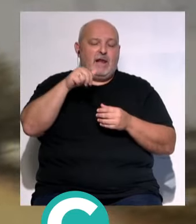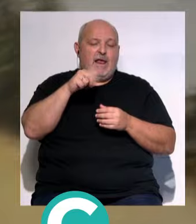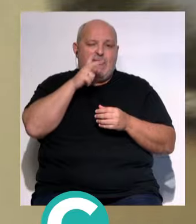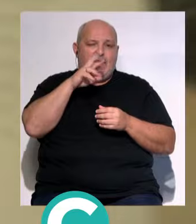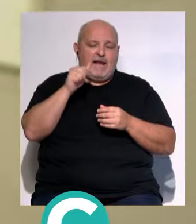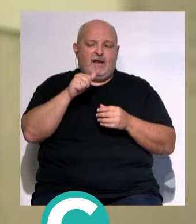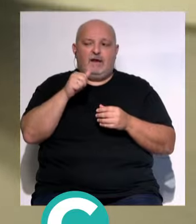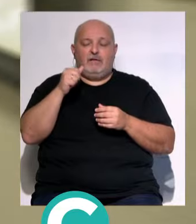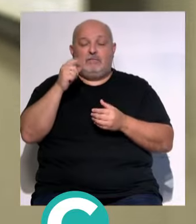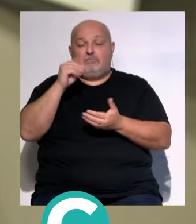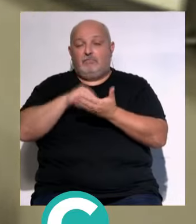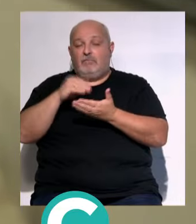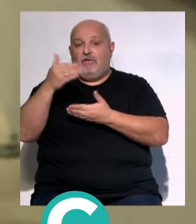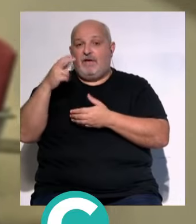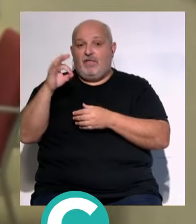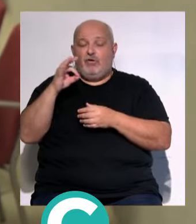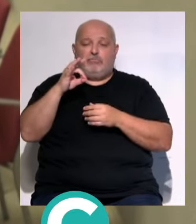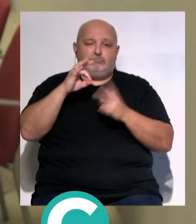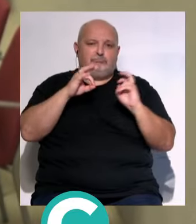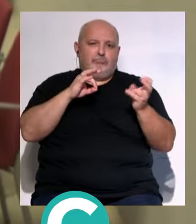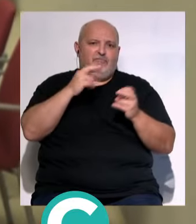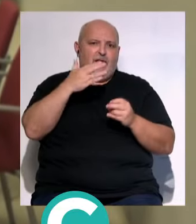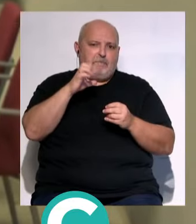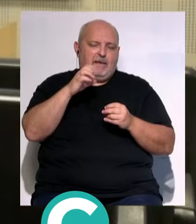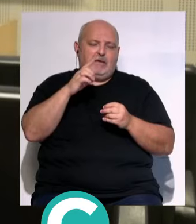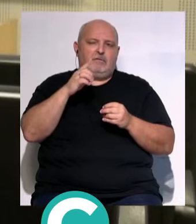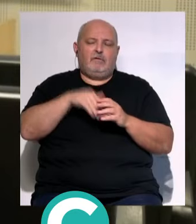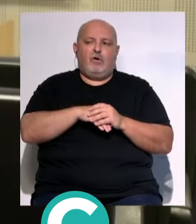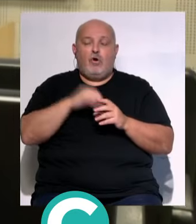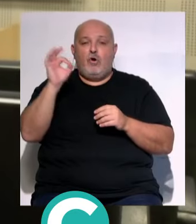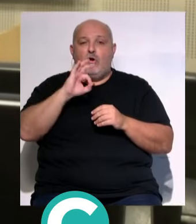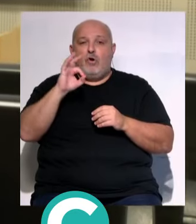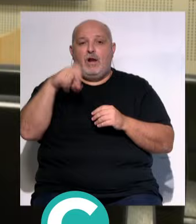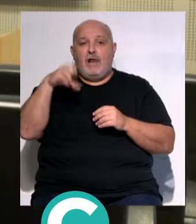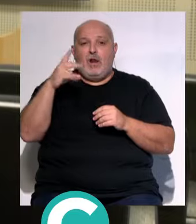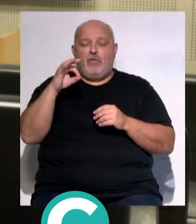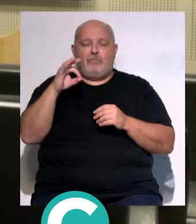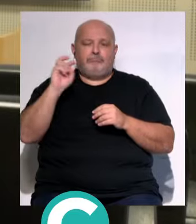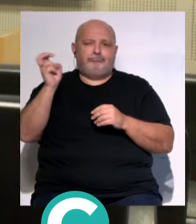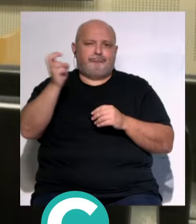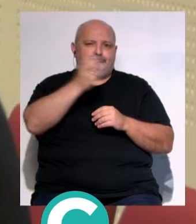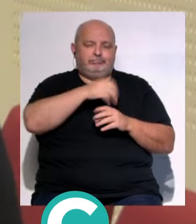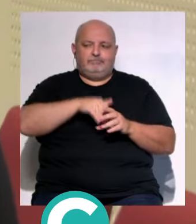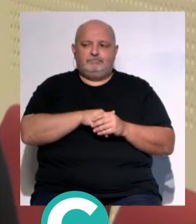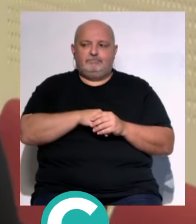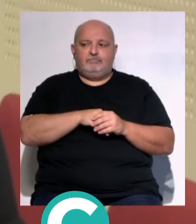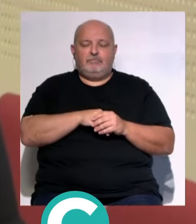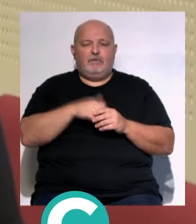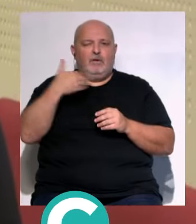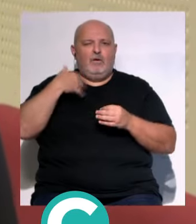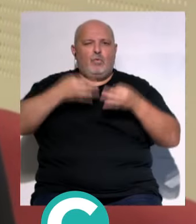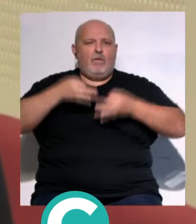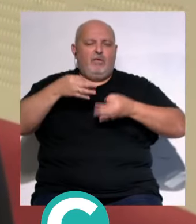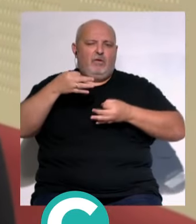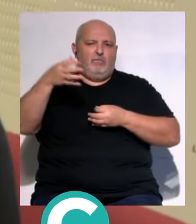Pecharromán... ...los escritores... ...Fernando Iwasaki... ...Felipe Benítez Reyes... ...o Leonardo Valencia... ...entre otros... ...el penalista...